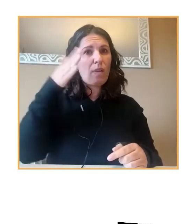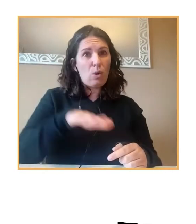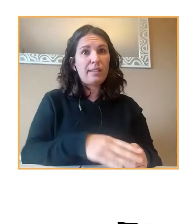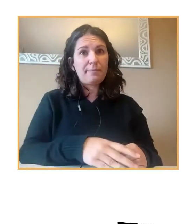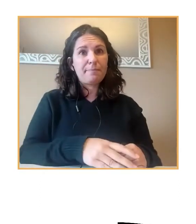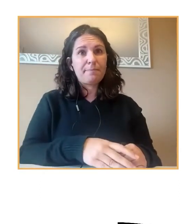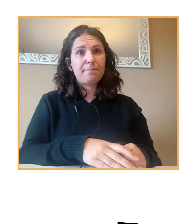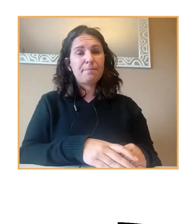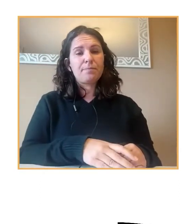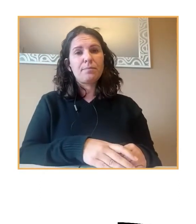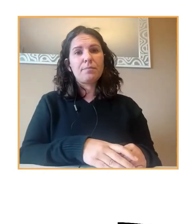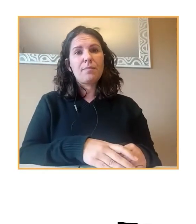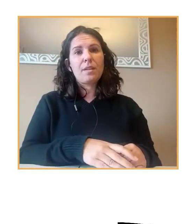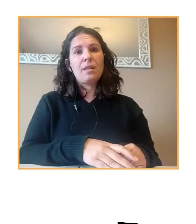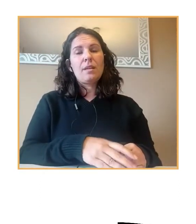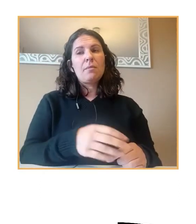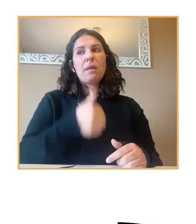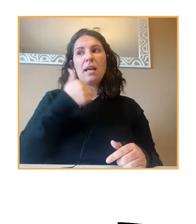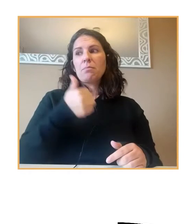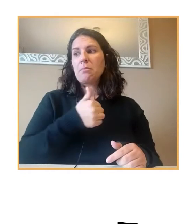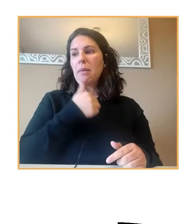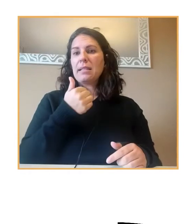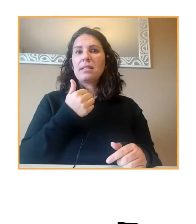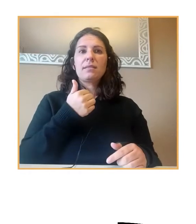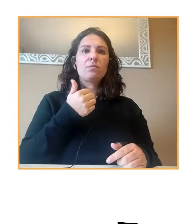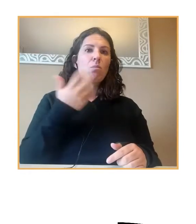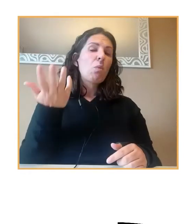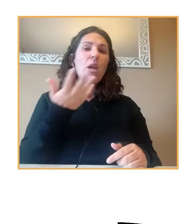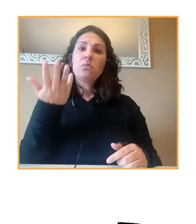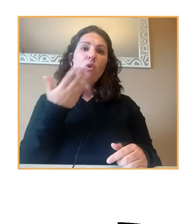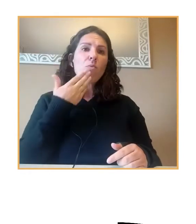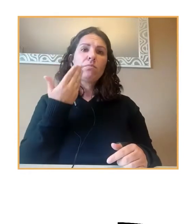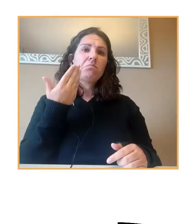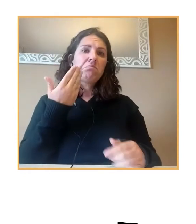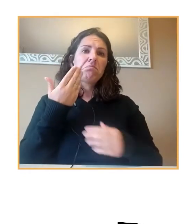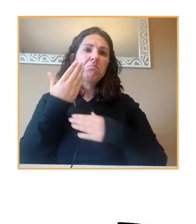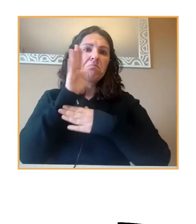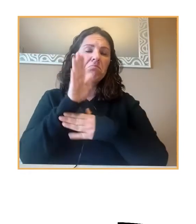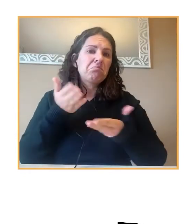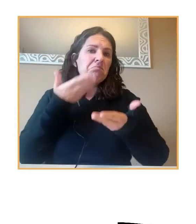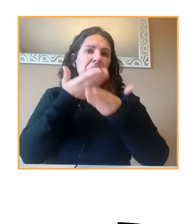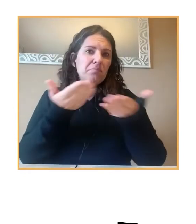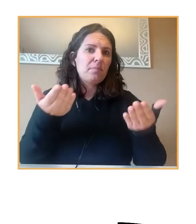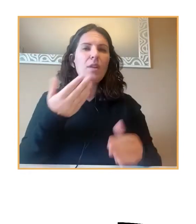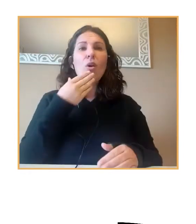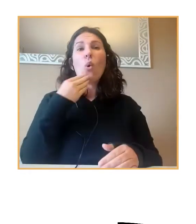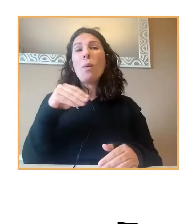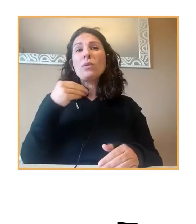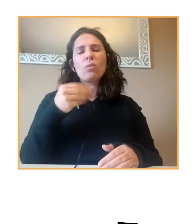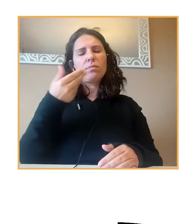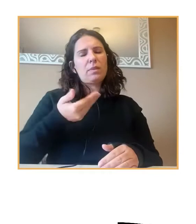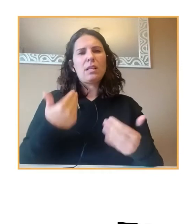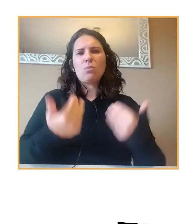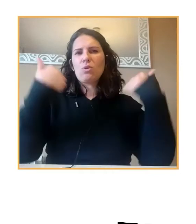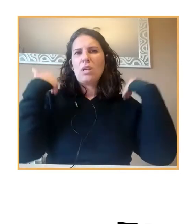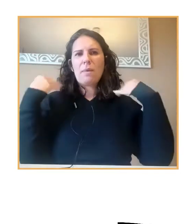¿qué más? bueno como a modo de bueno de aportaciones más o menos la juventud tiene una importante responsabilidad en el control